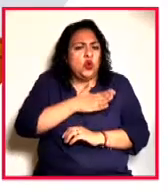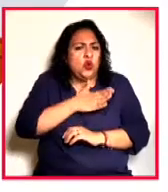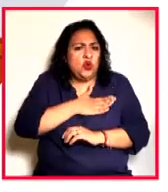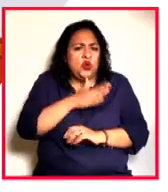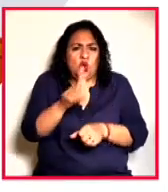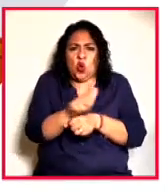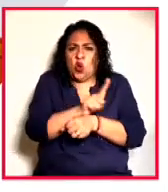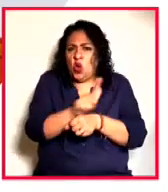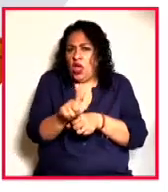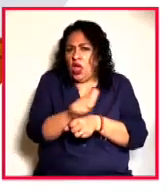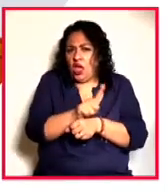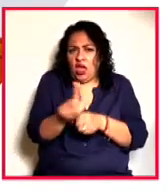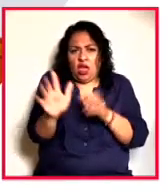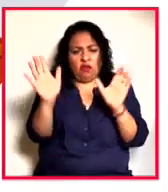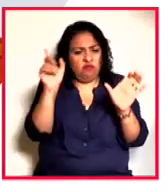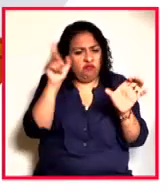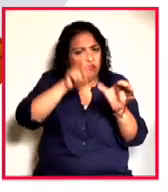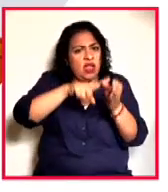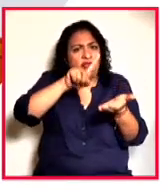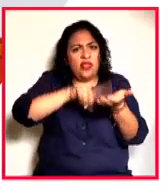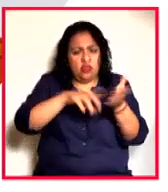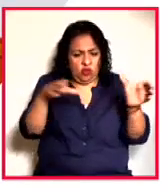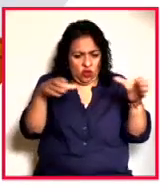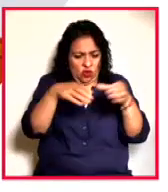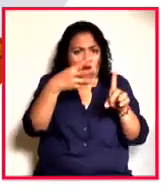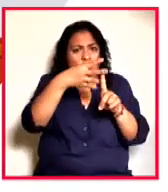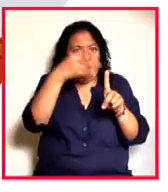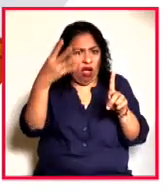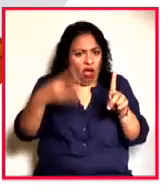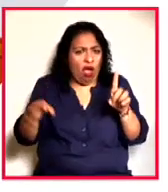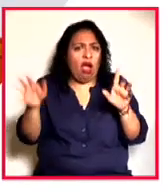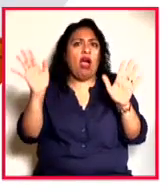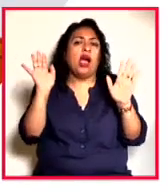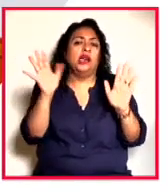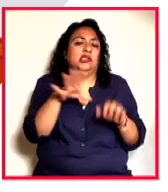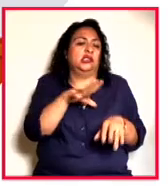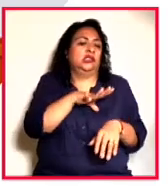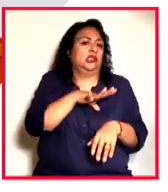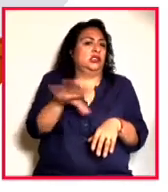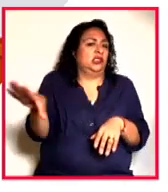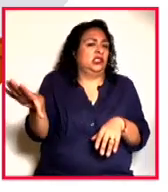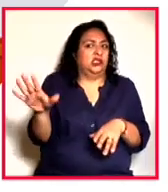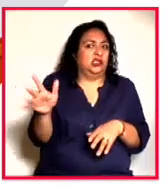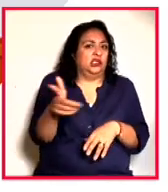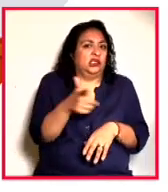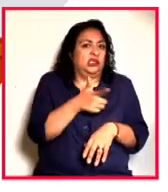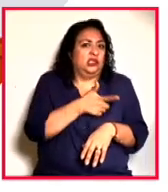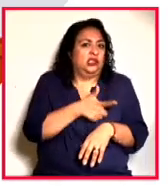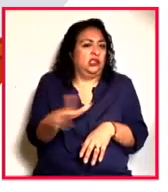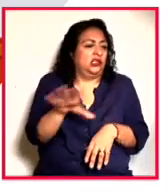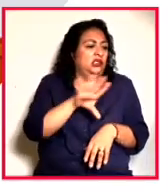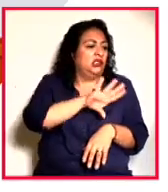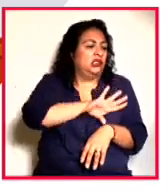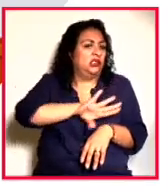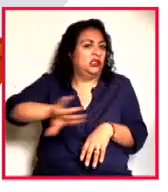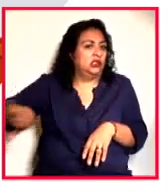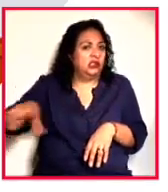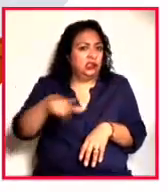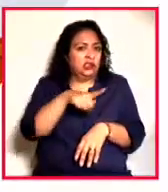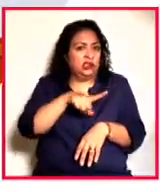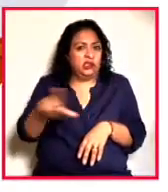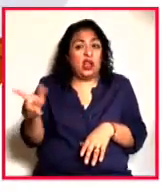gay, homosexual, o perteneciente a la comunidad LGBT, pues entonces ya hay una cosa ahí como de resquemor, como que cuando se asumen